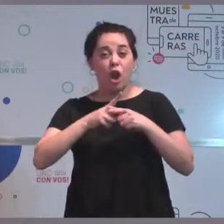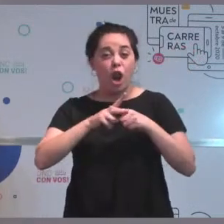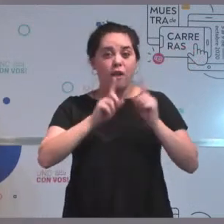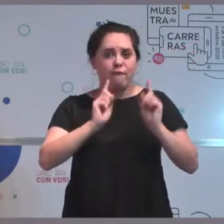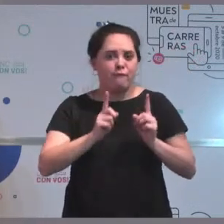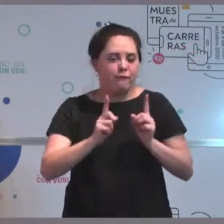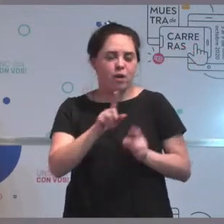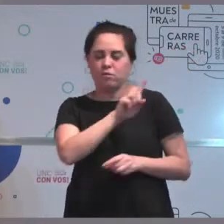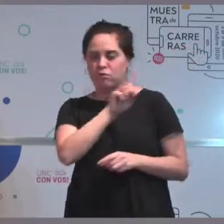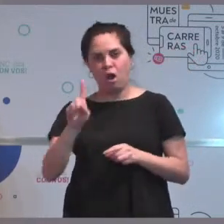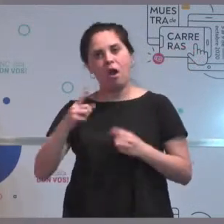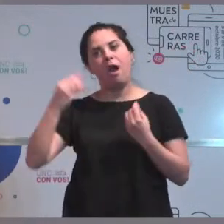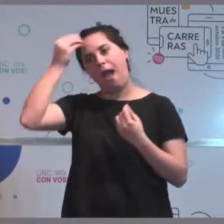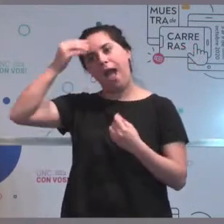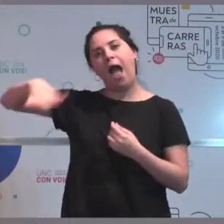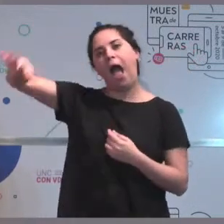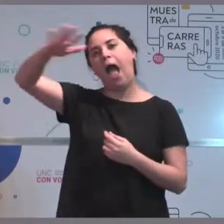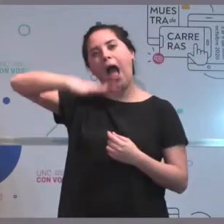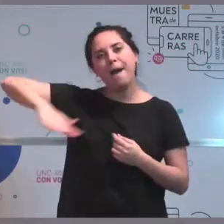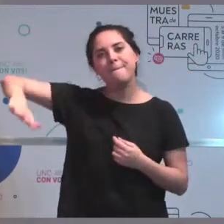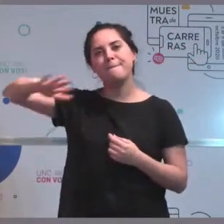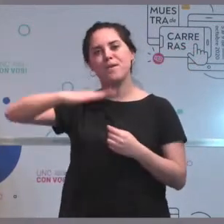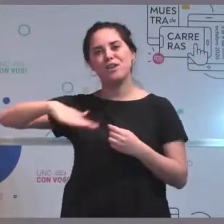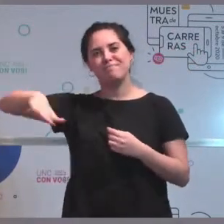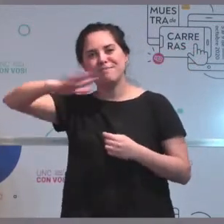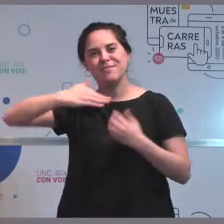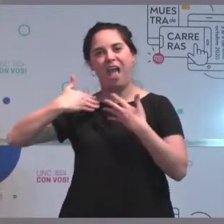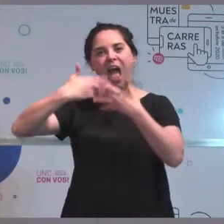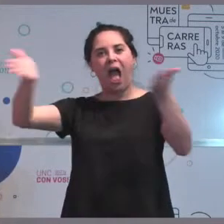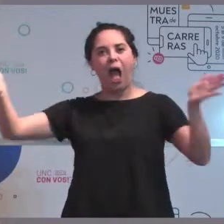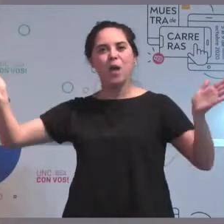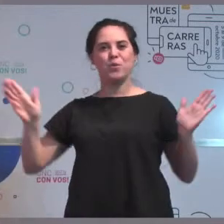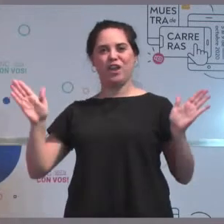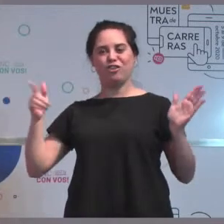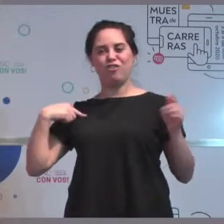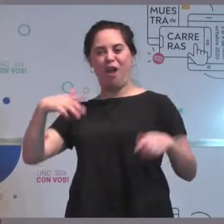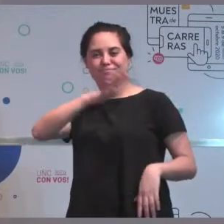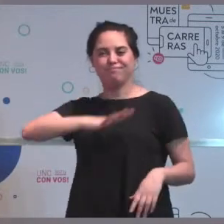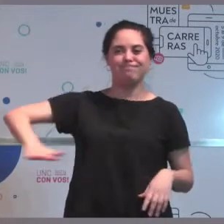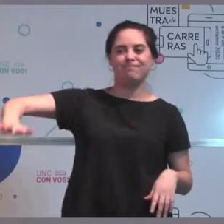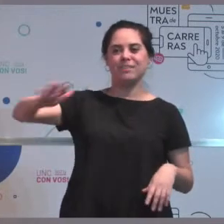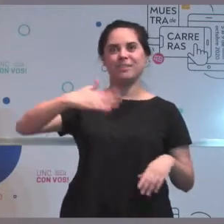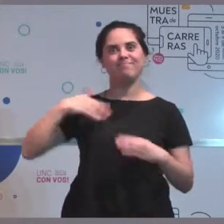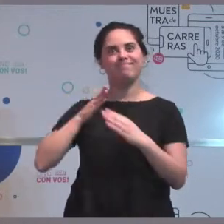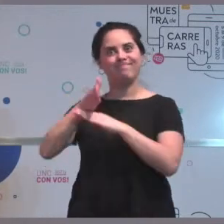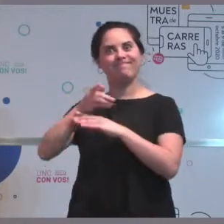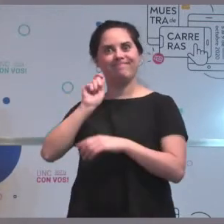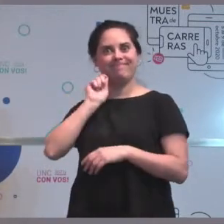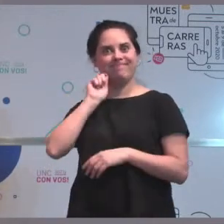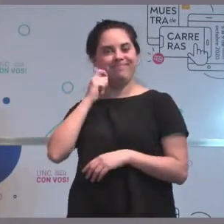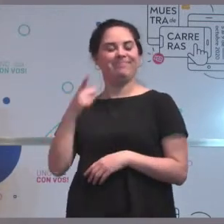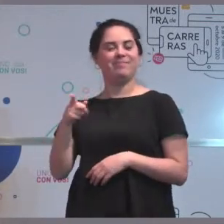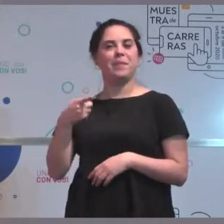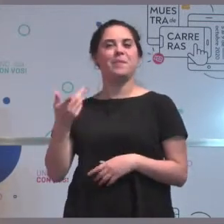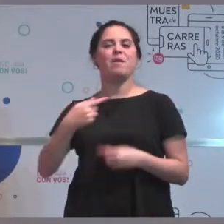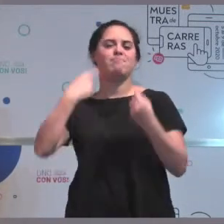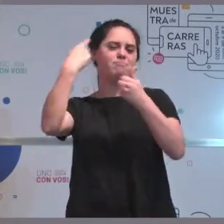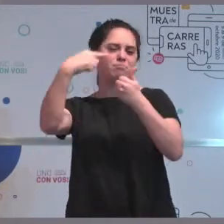trabajar en espacios abiertos, todo ese tipo de cosas fue lo que hizo que decidiera salir a esta carrera, digamos.